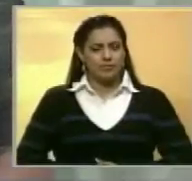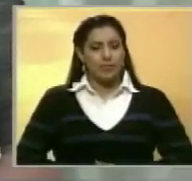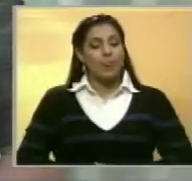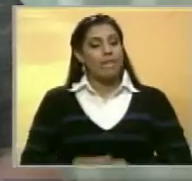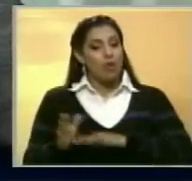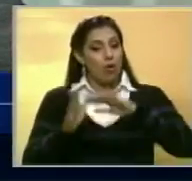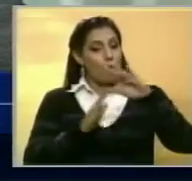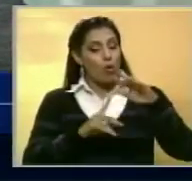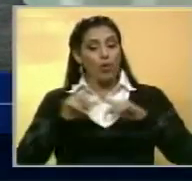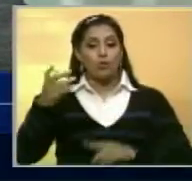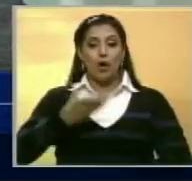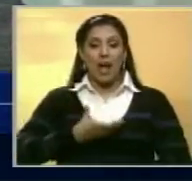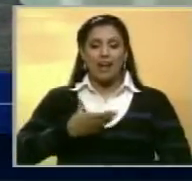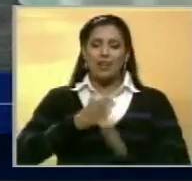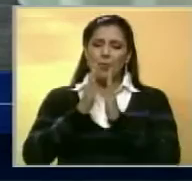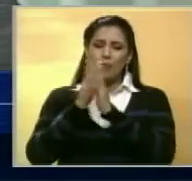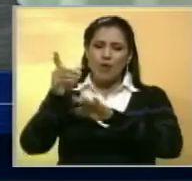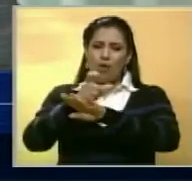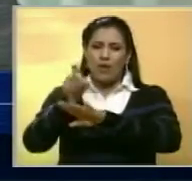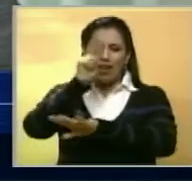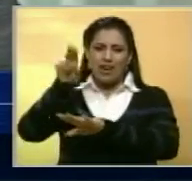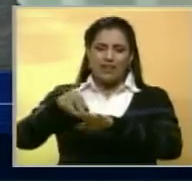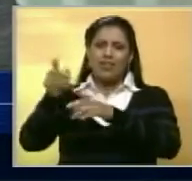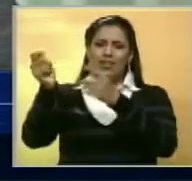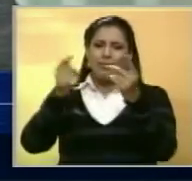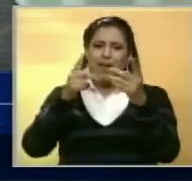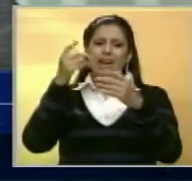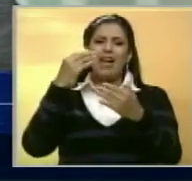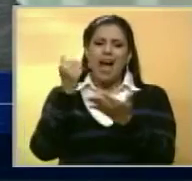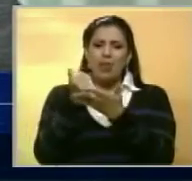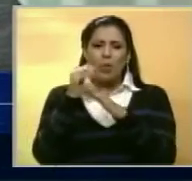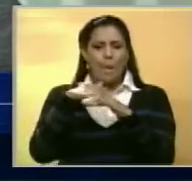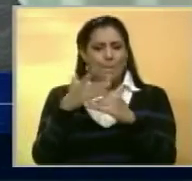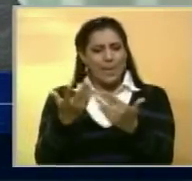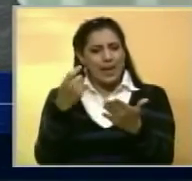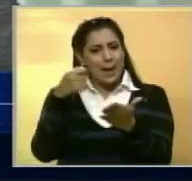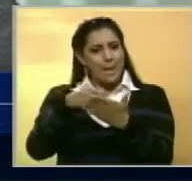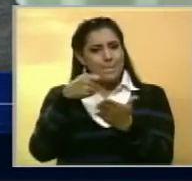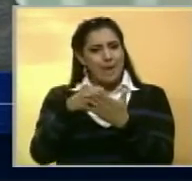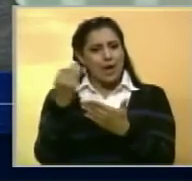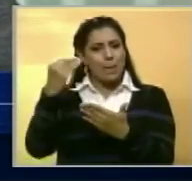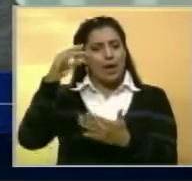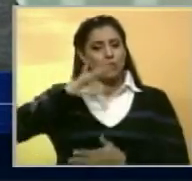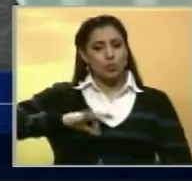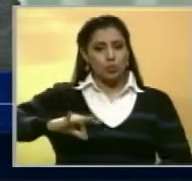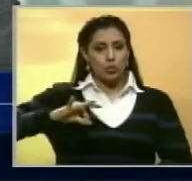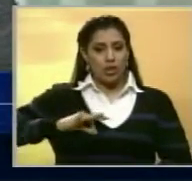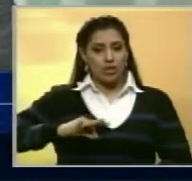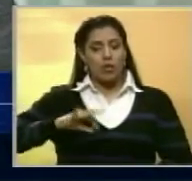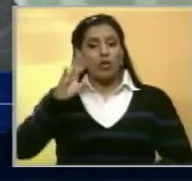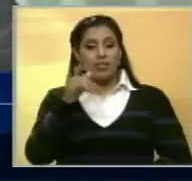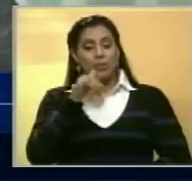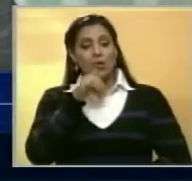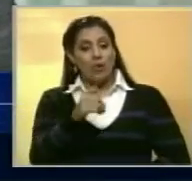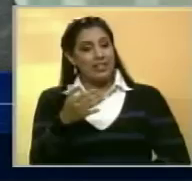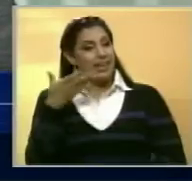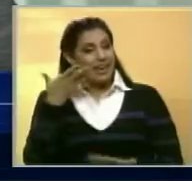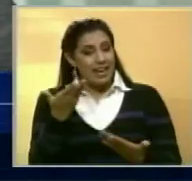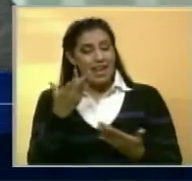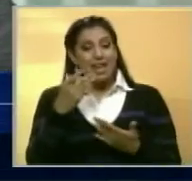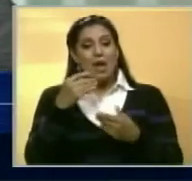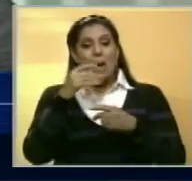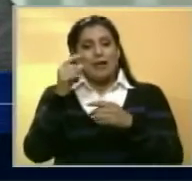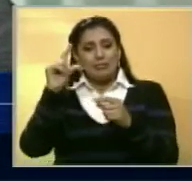Por otra parte, la alcaldesa exigió al gobierno nacional enviar los recursos correspondientes para el pago del incremento salarial. Asimismo, indicó que el